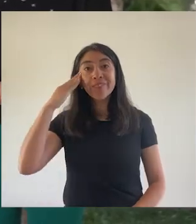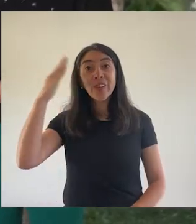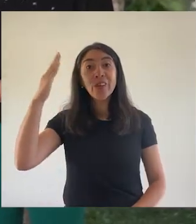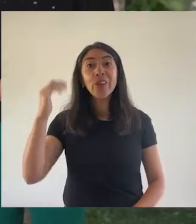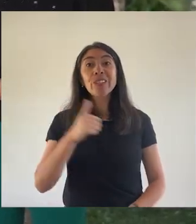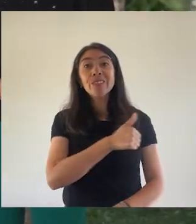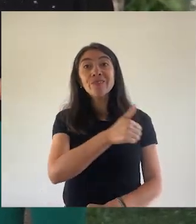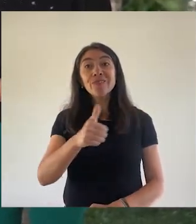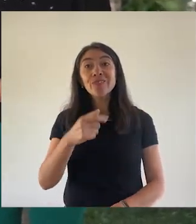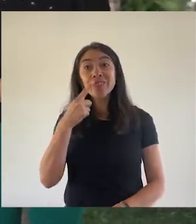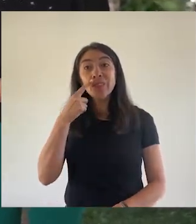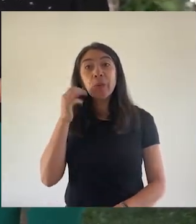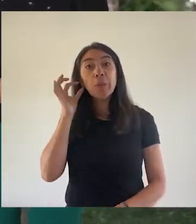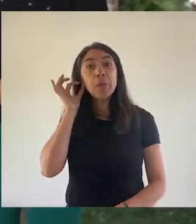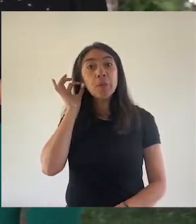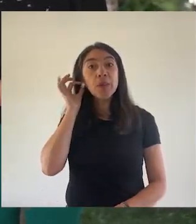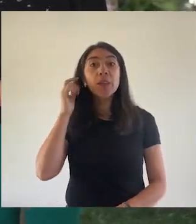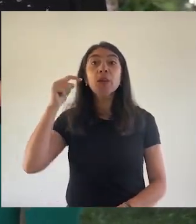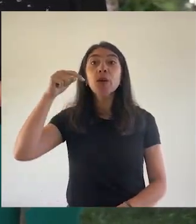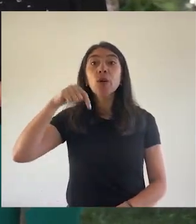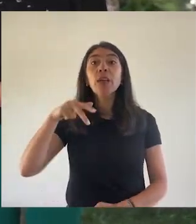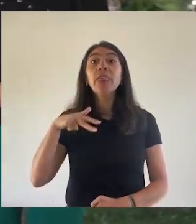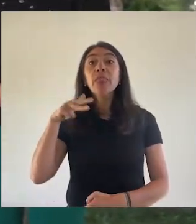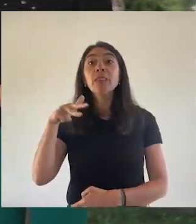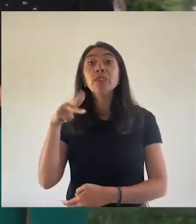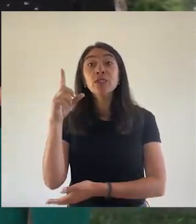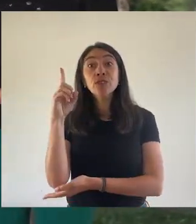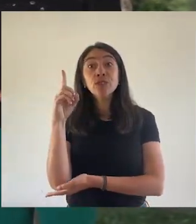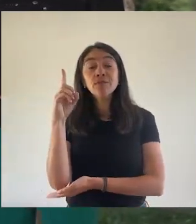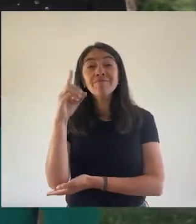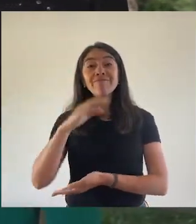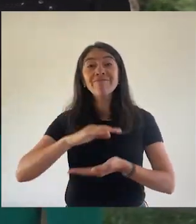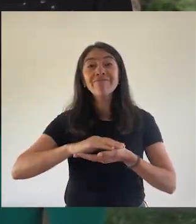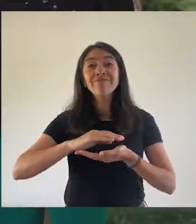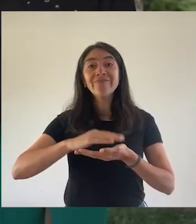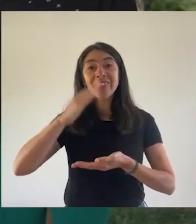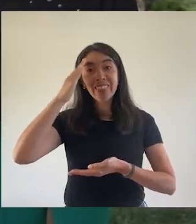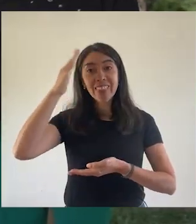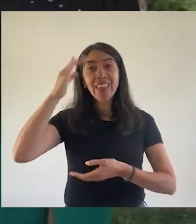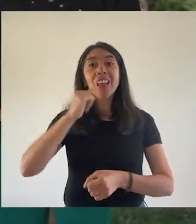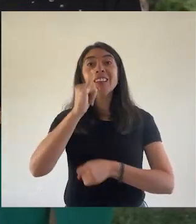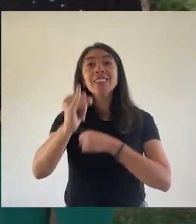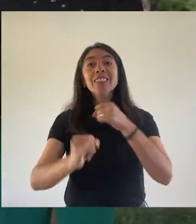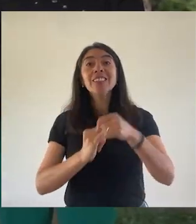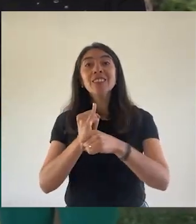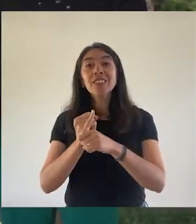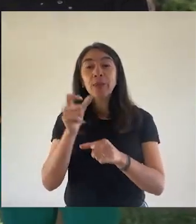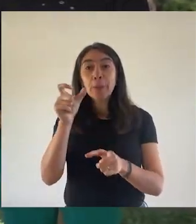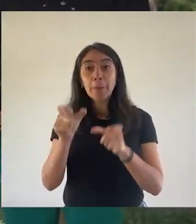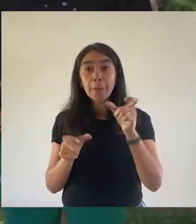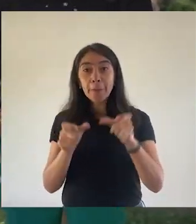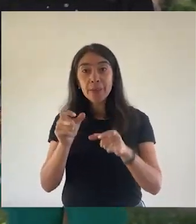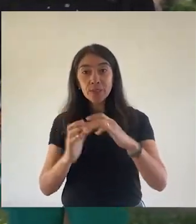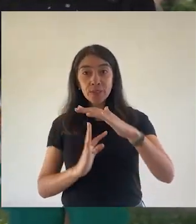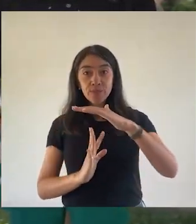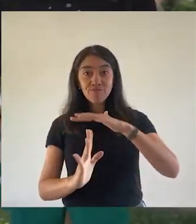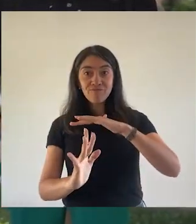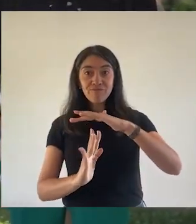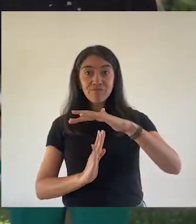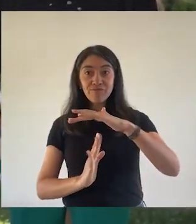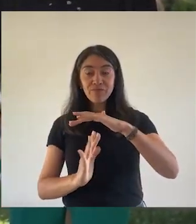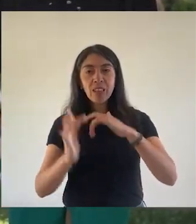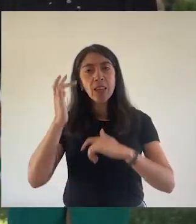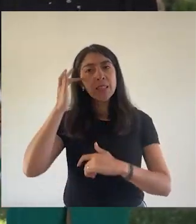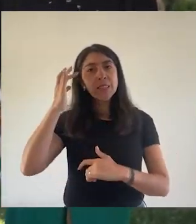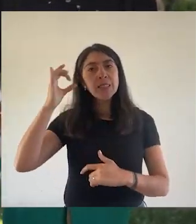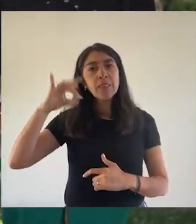Hola a todas y todos, hoy 18 de diciembre celebramos el Día Internacional del y la Migrante